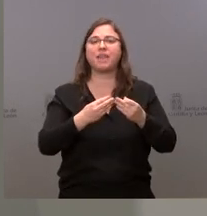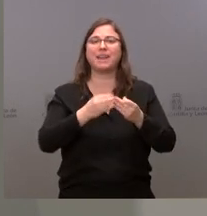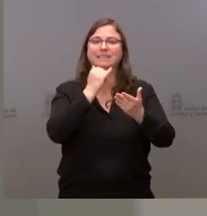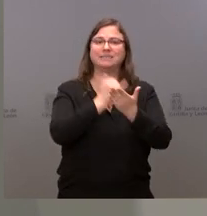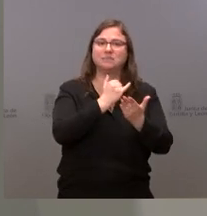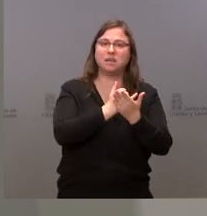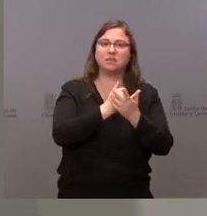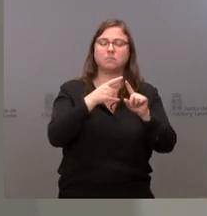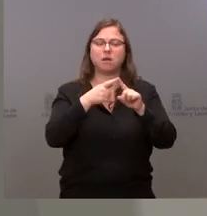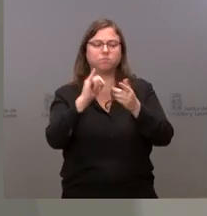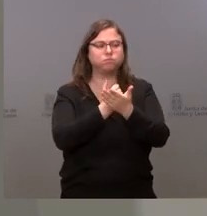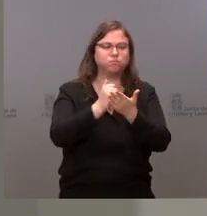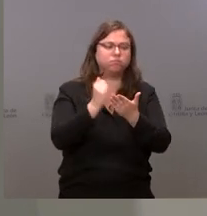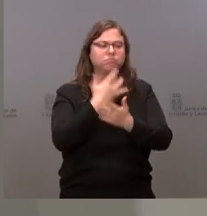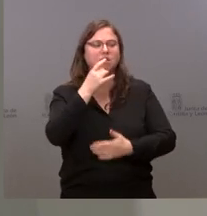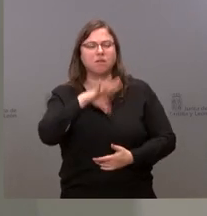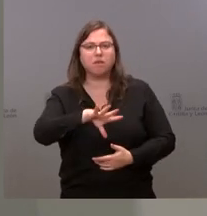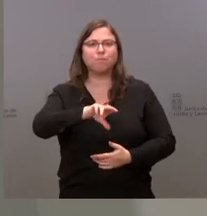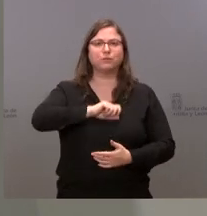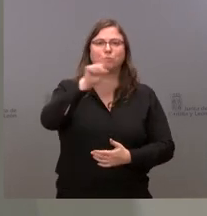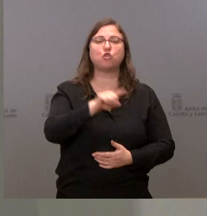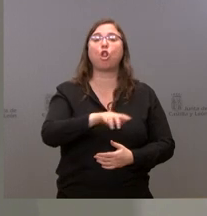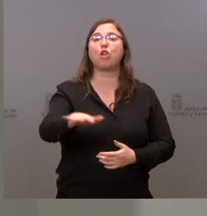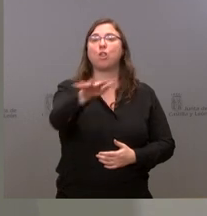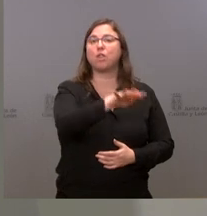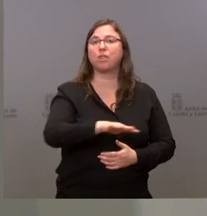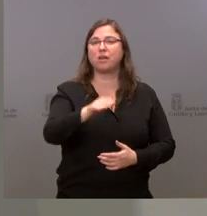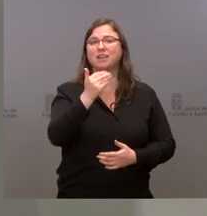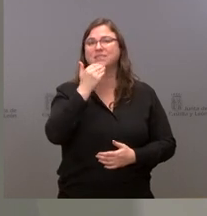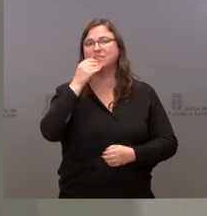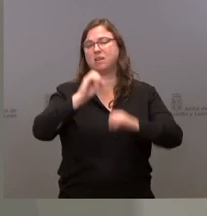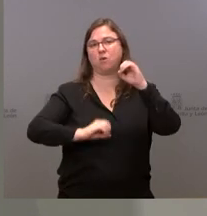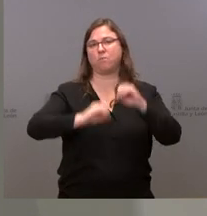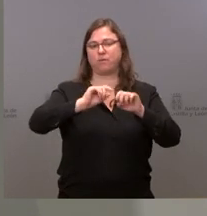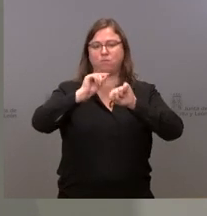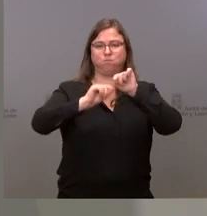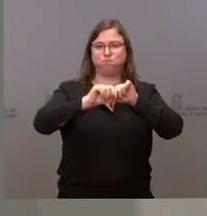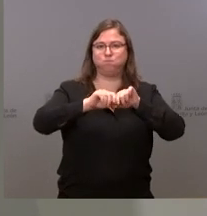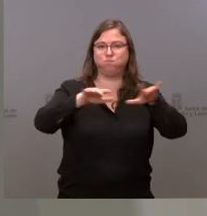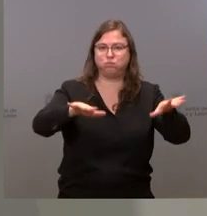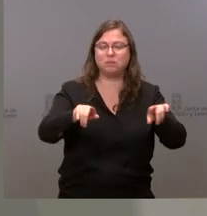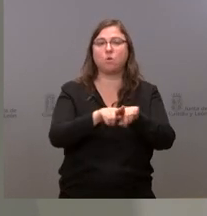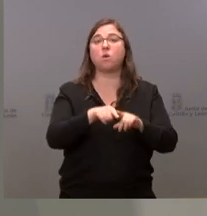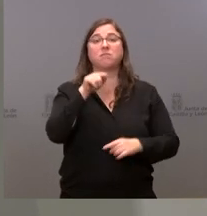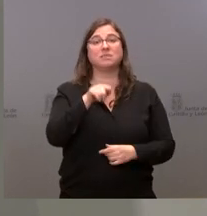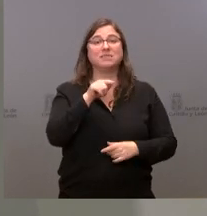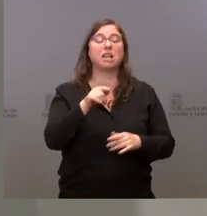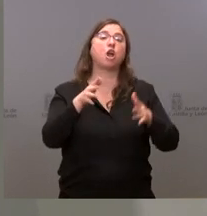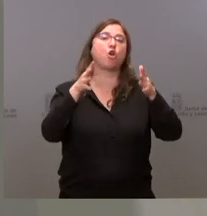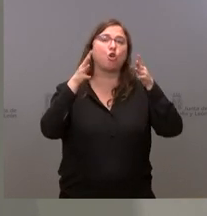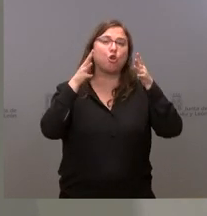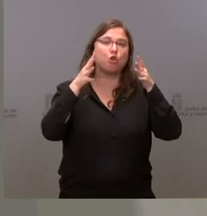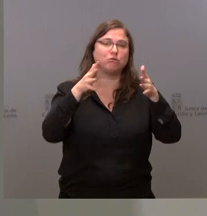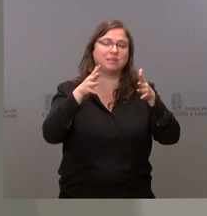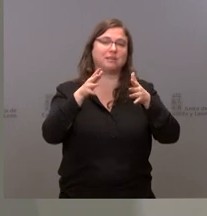y de cribados específicamente en las áreas con mayor incidencia. Y, por tanto, será la Consejería de Sanidad la que